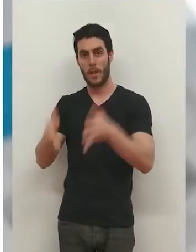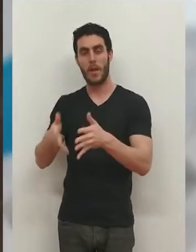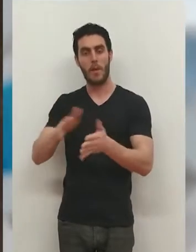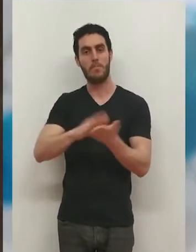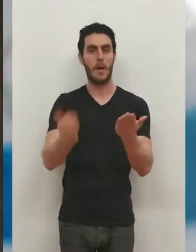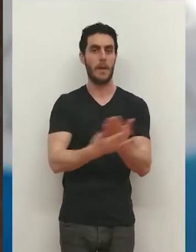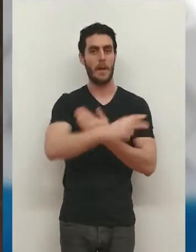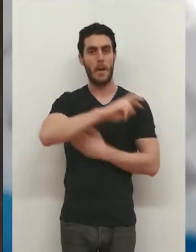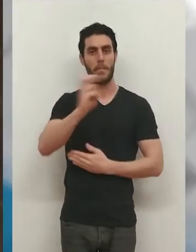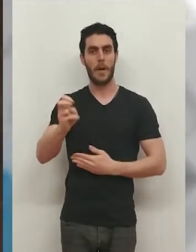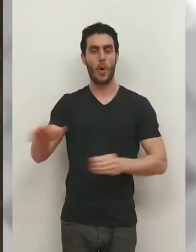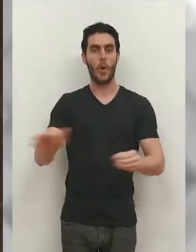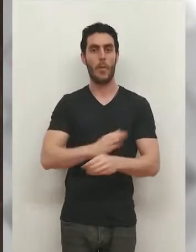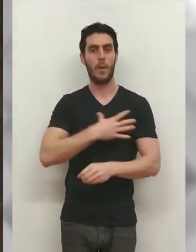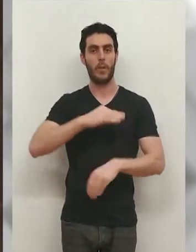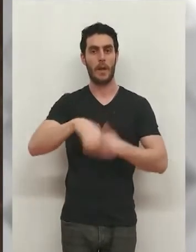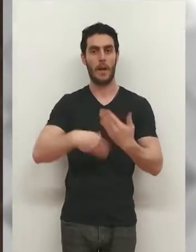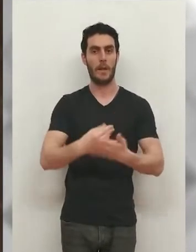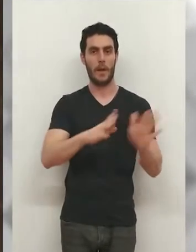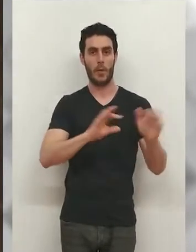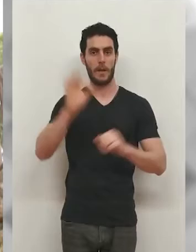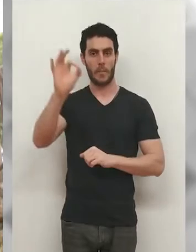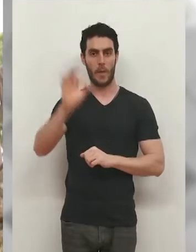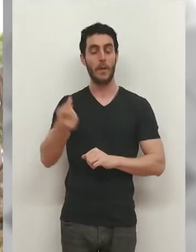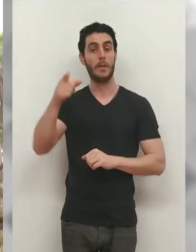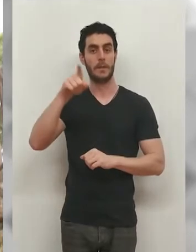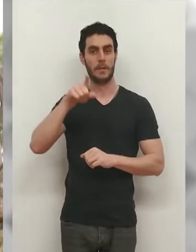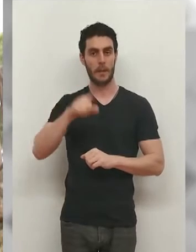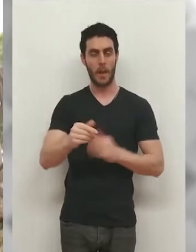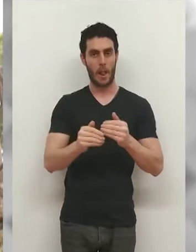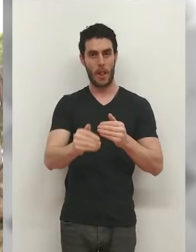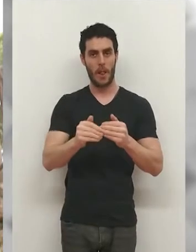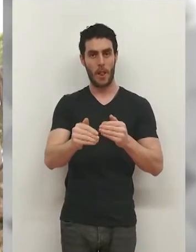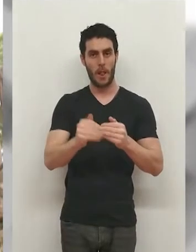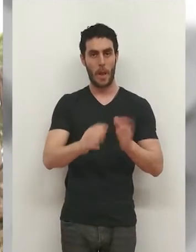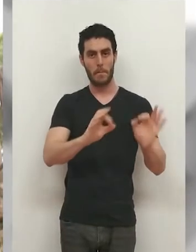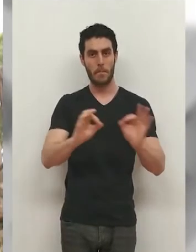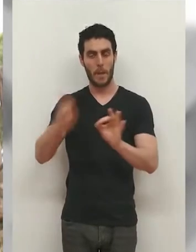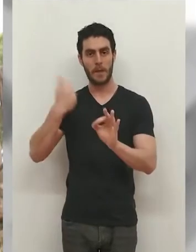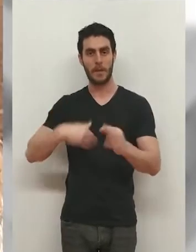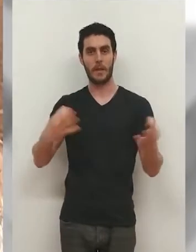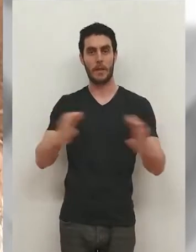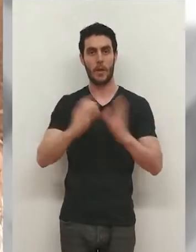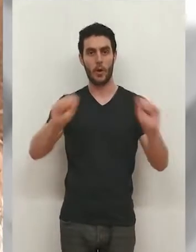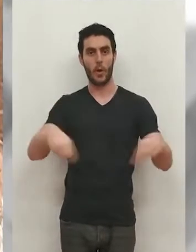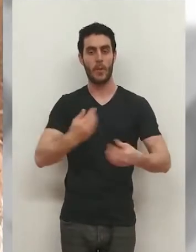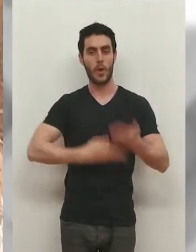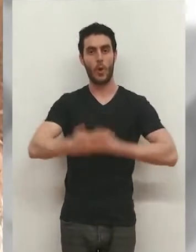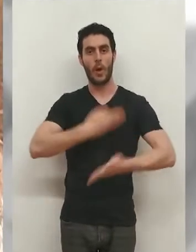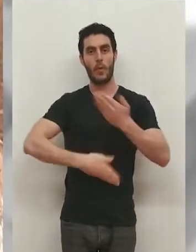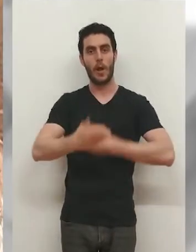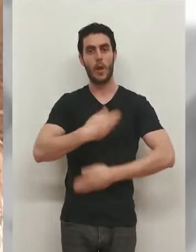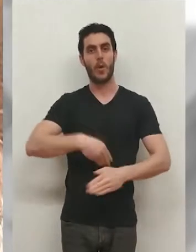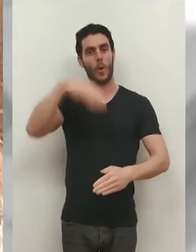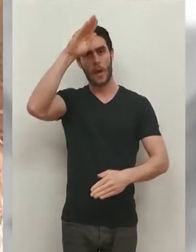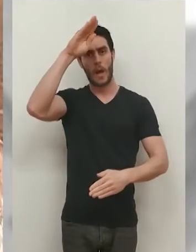diferentes expedientes, llegando a cubrir hasta el 90%. Asimismo, próximamente estará listo el convenio de colaboración con